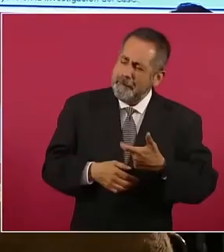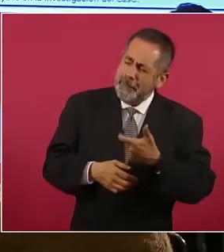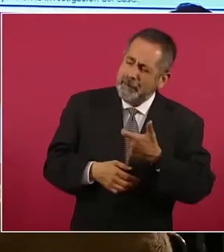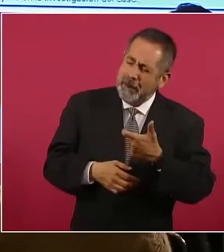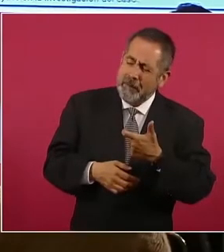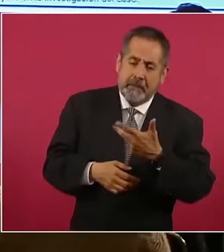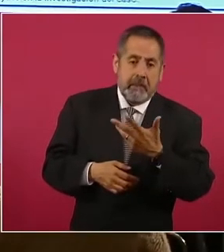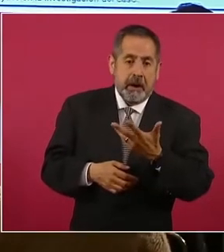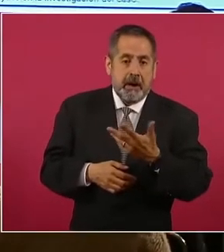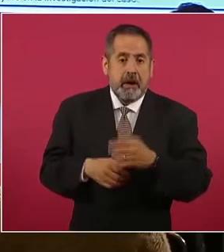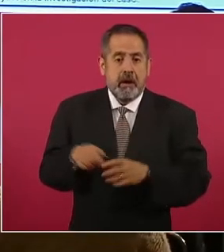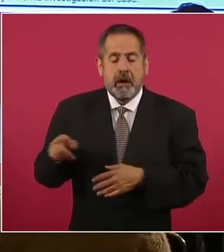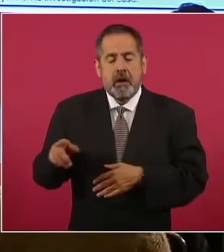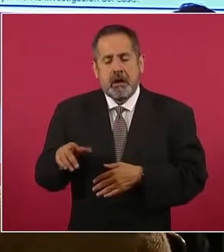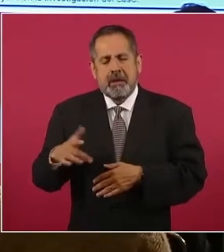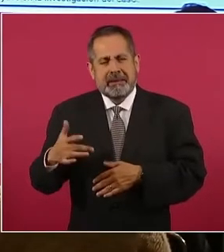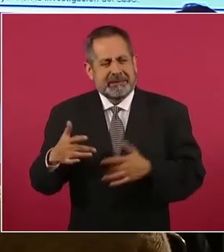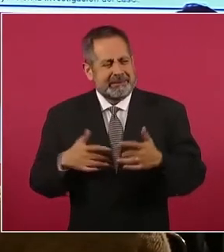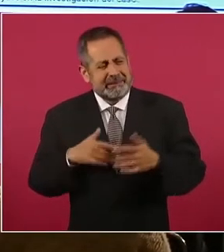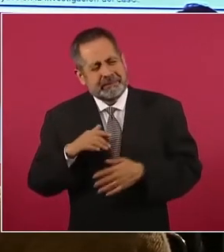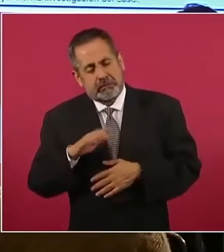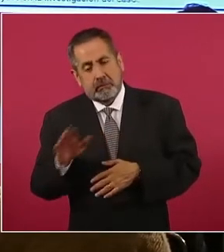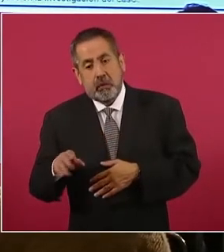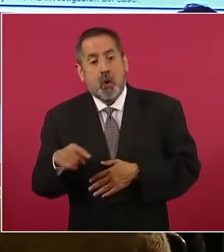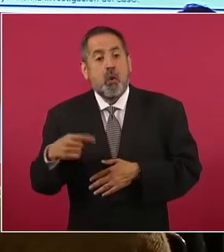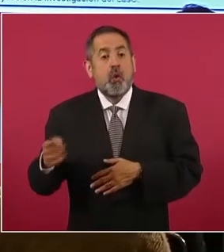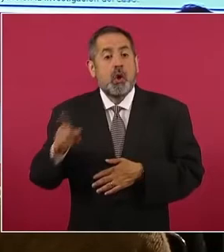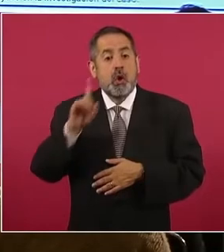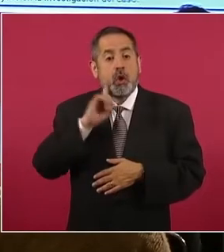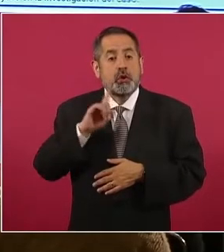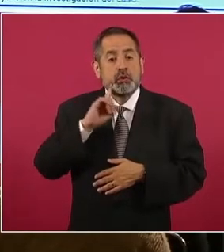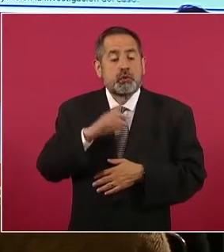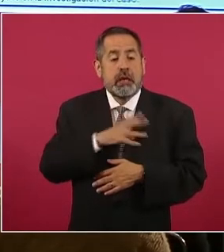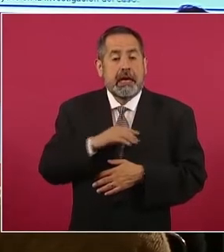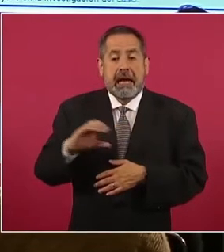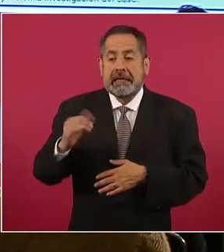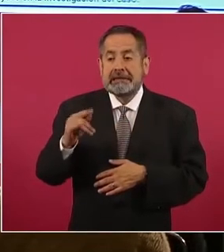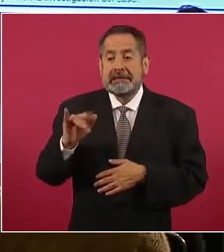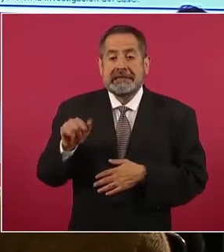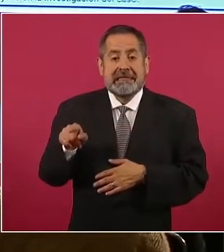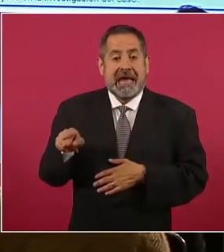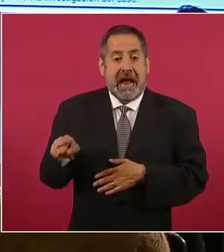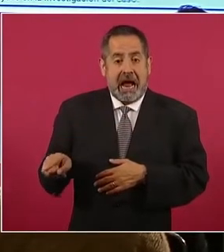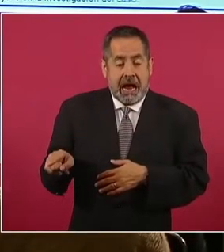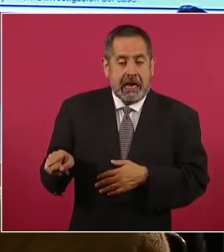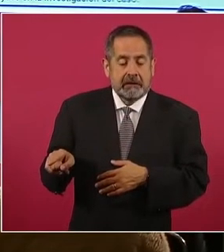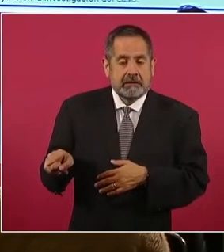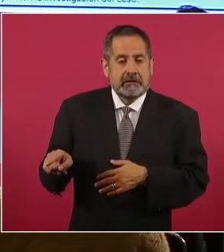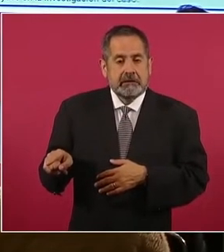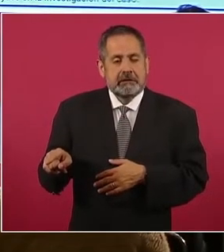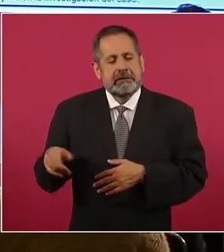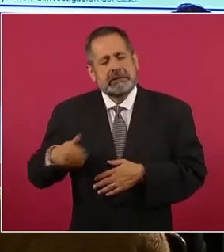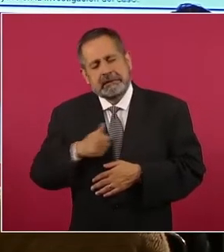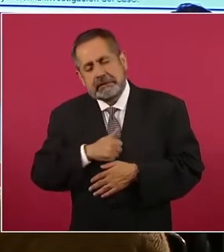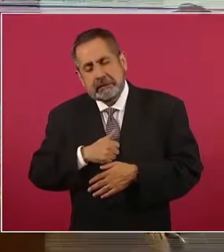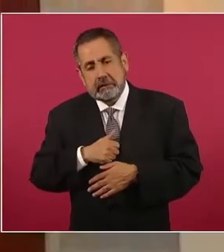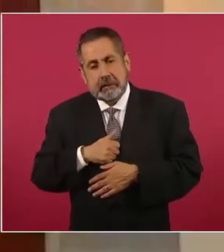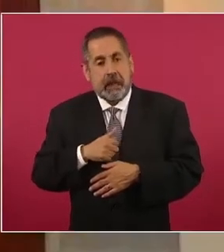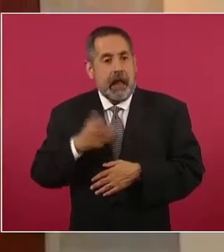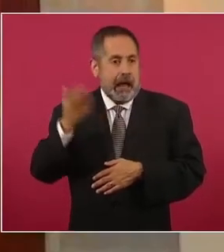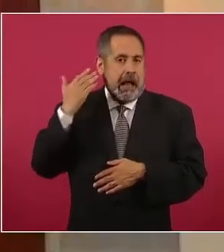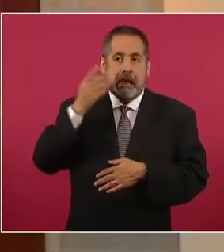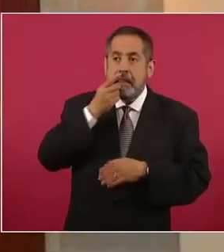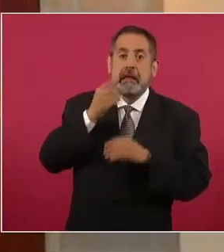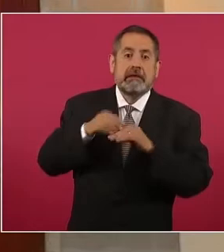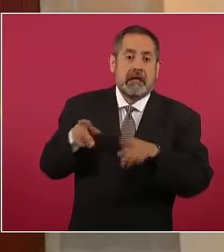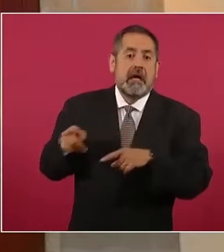e hiriendo gravemente a su hija Cintia. En un primer momento la noticia había sido que Cintia había perdido